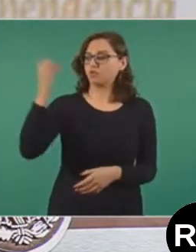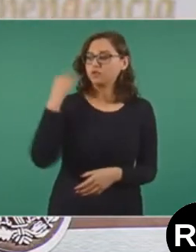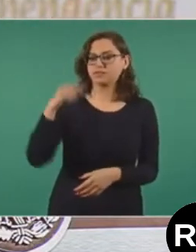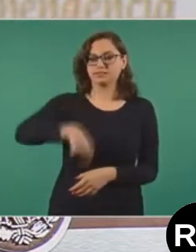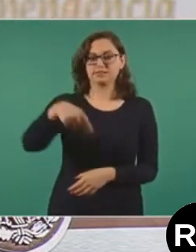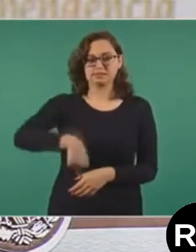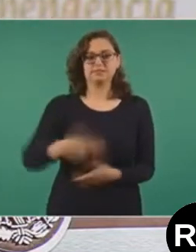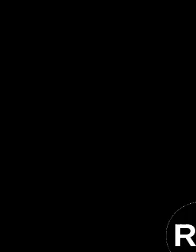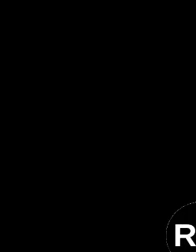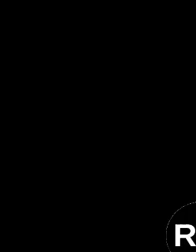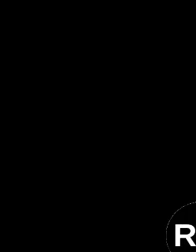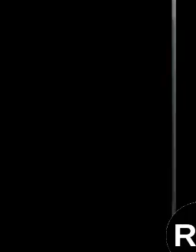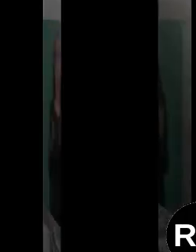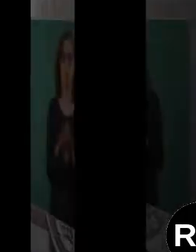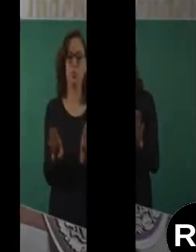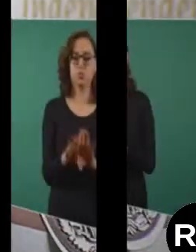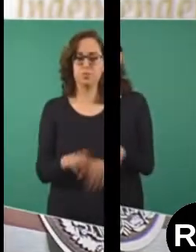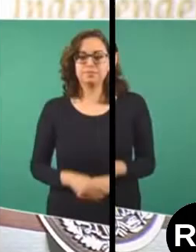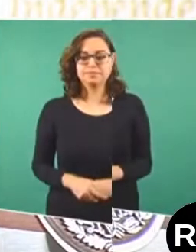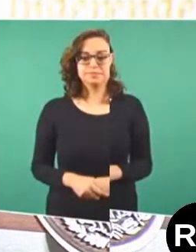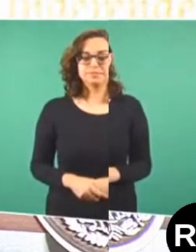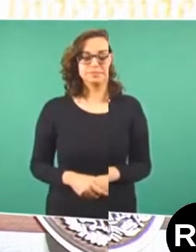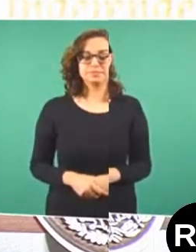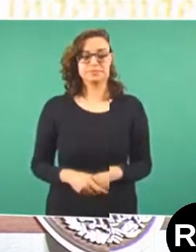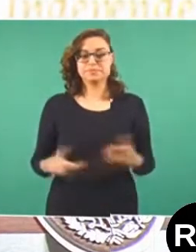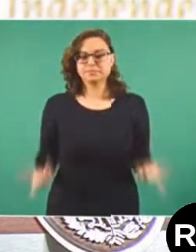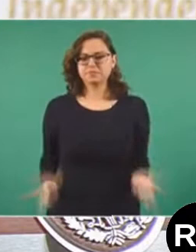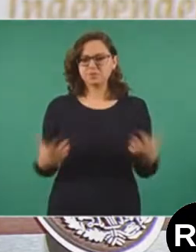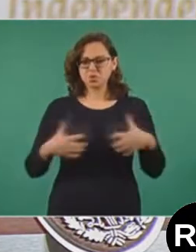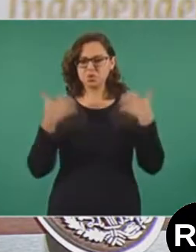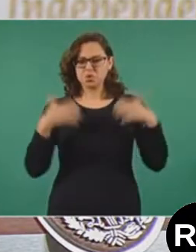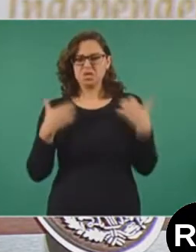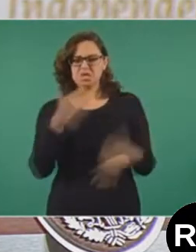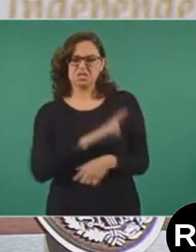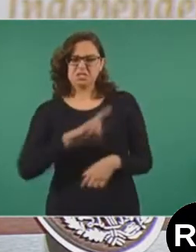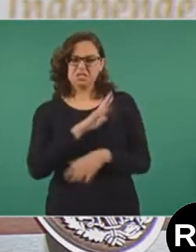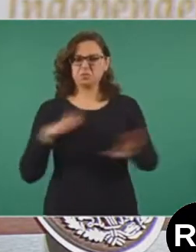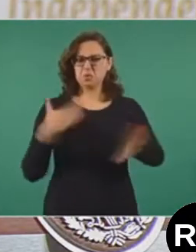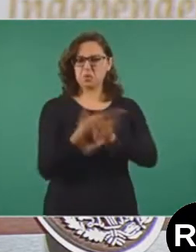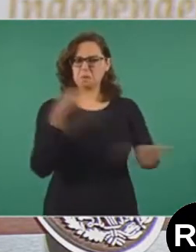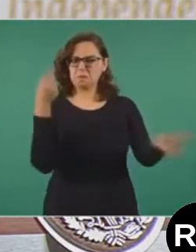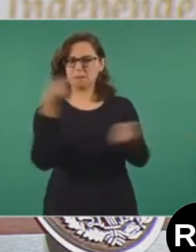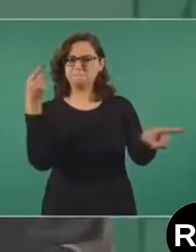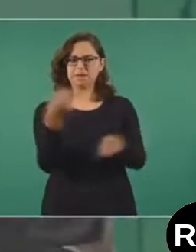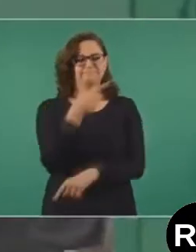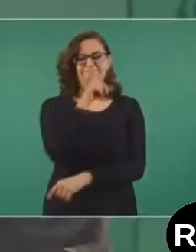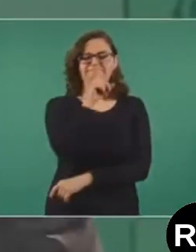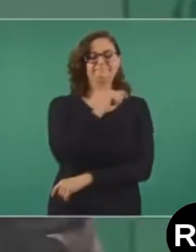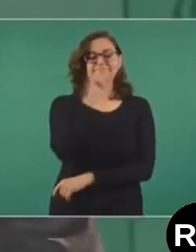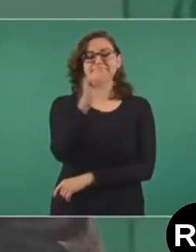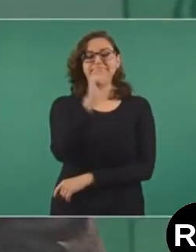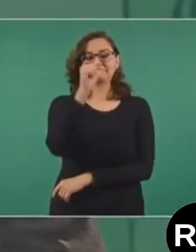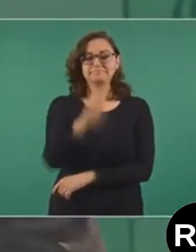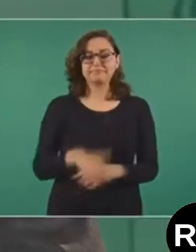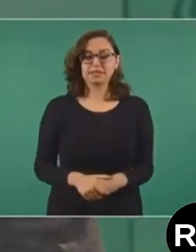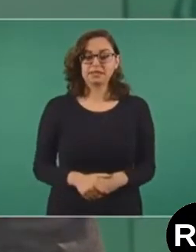pero no es un asunto de coraje ni a ti ni a los dueños del Universal. No, es que